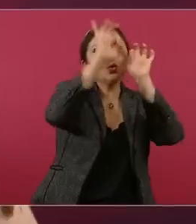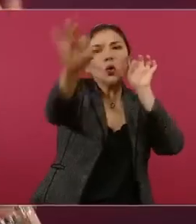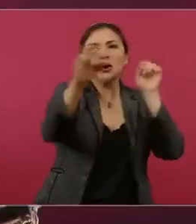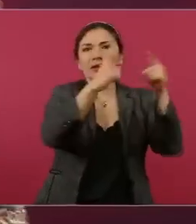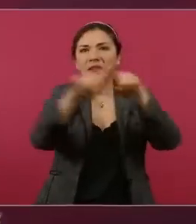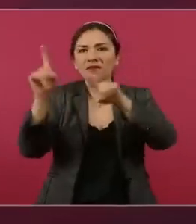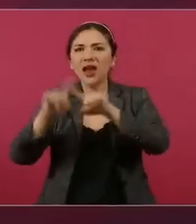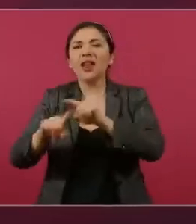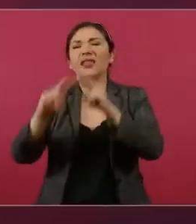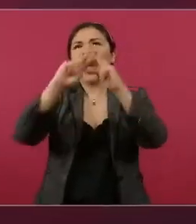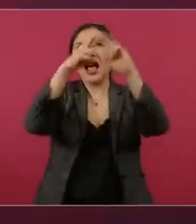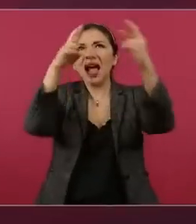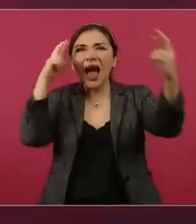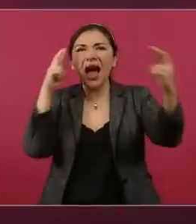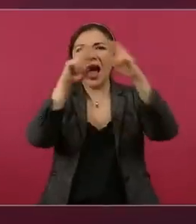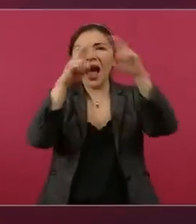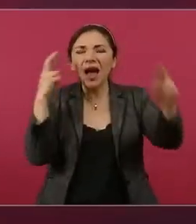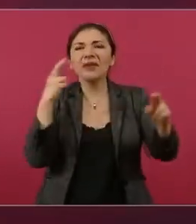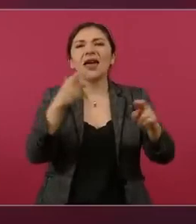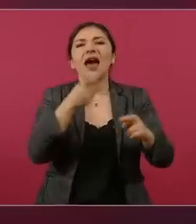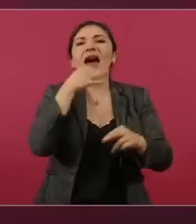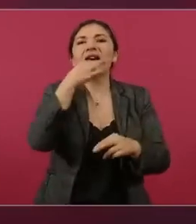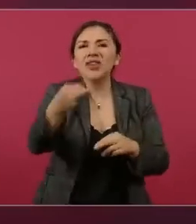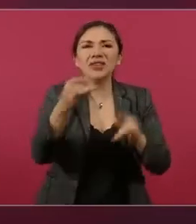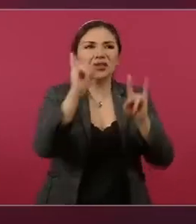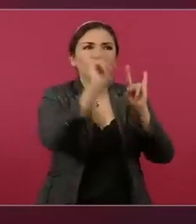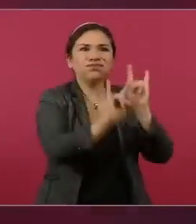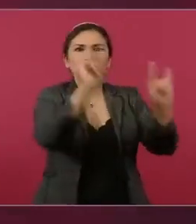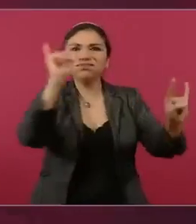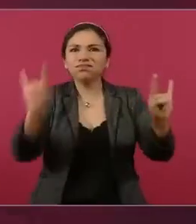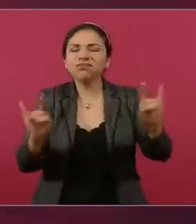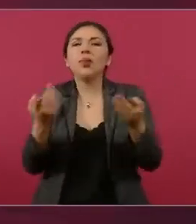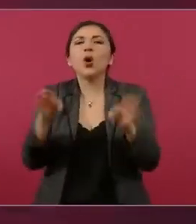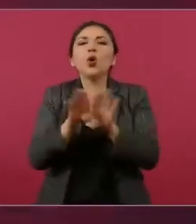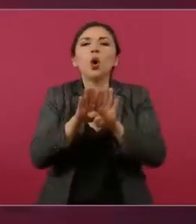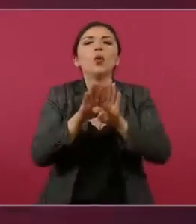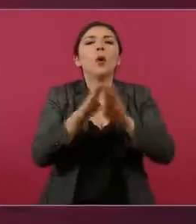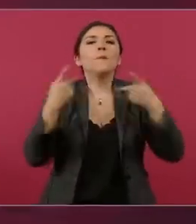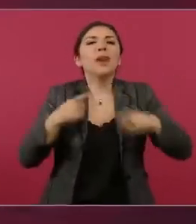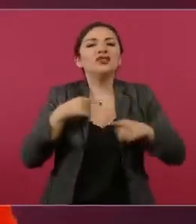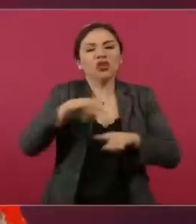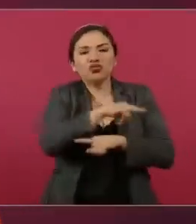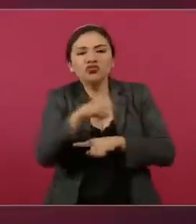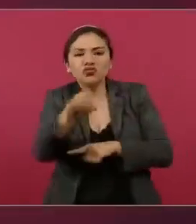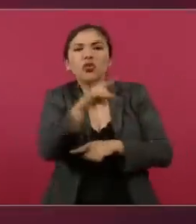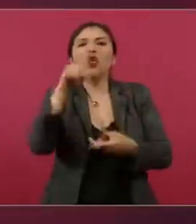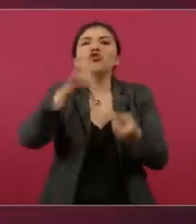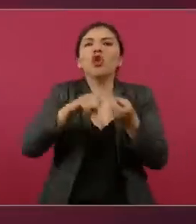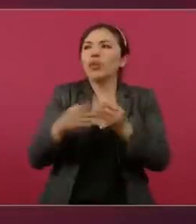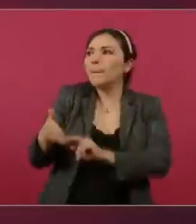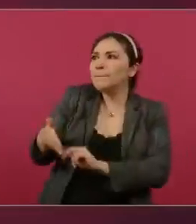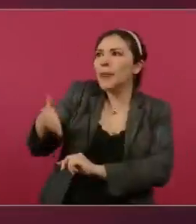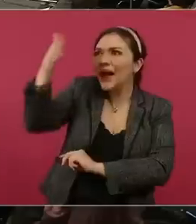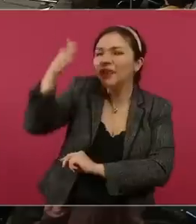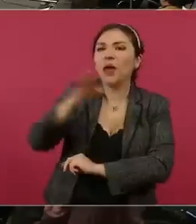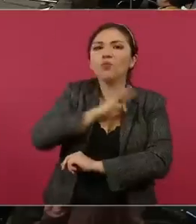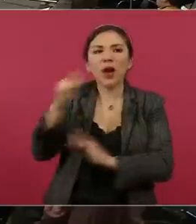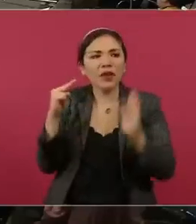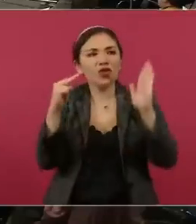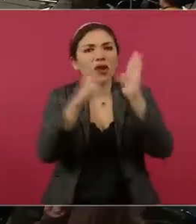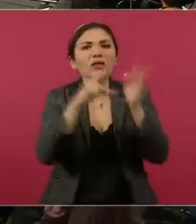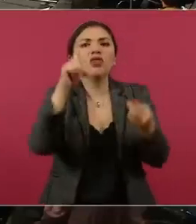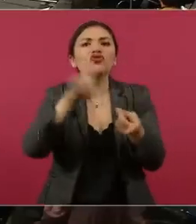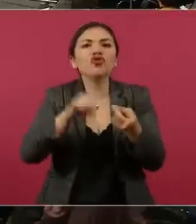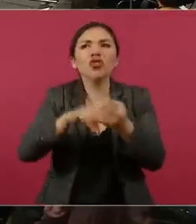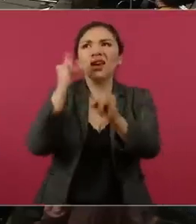toda la parte de cableado, de señalización, toda la parte de por dónde van a pasar, en dónde va haber un muro, por dónde se pueden conectar y por